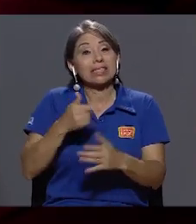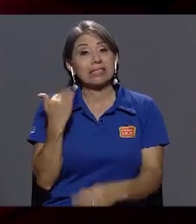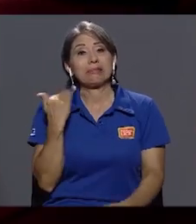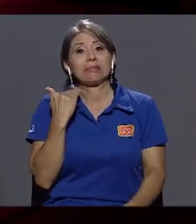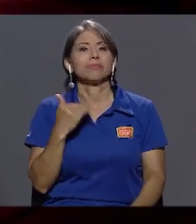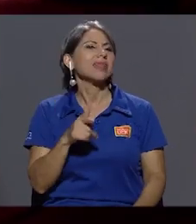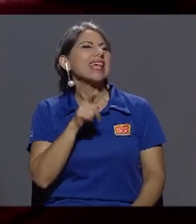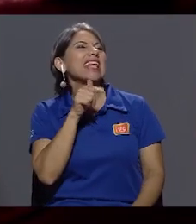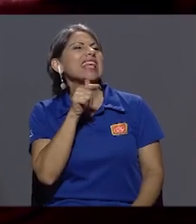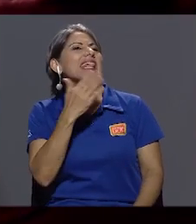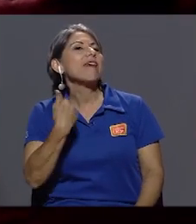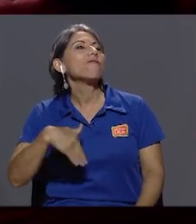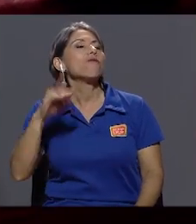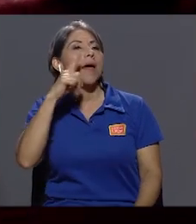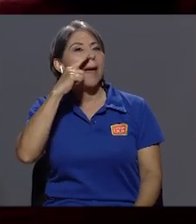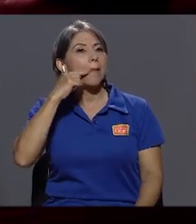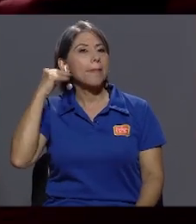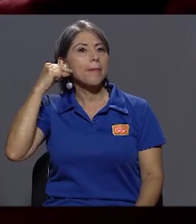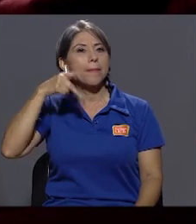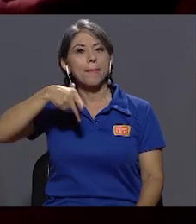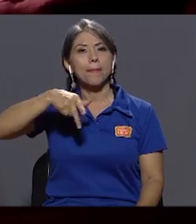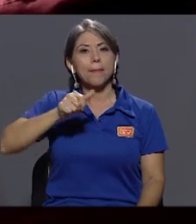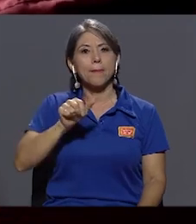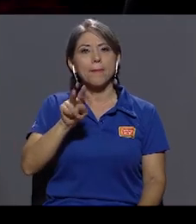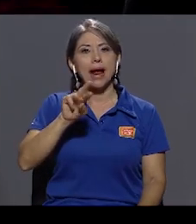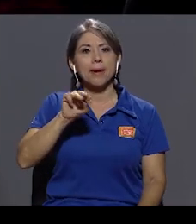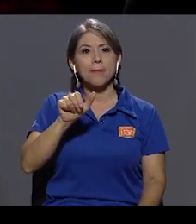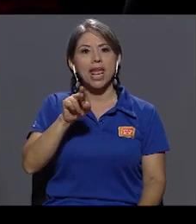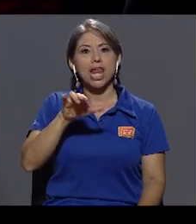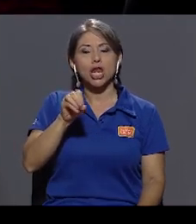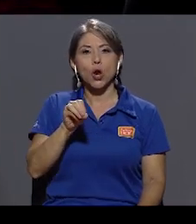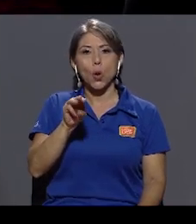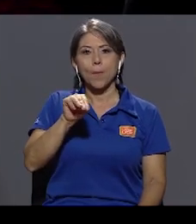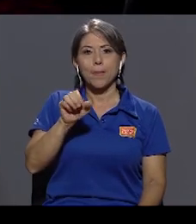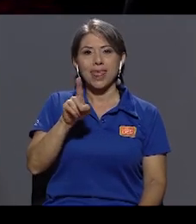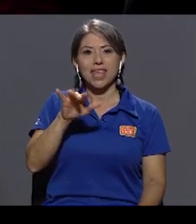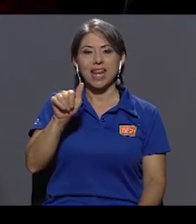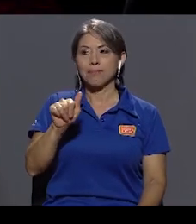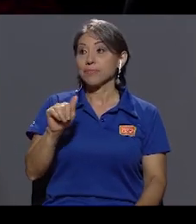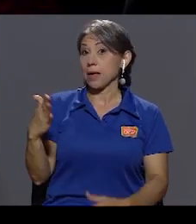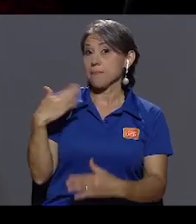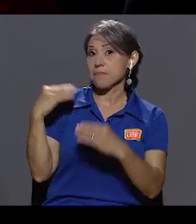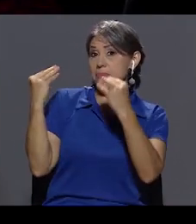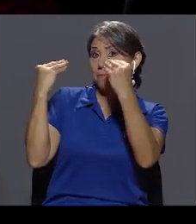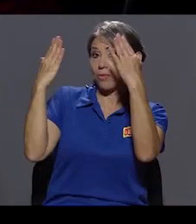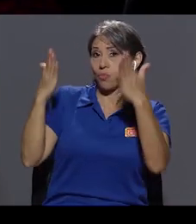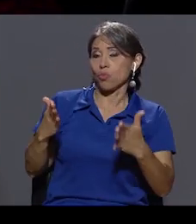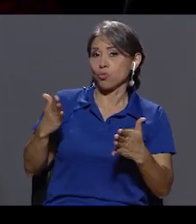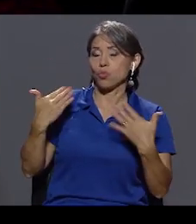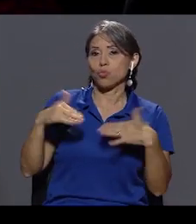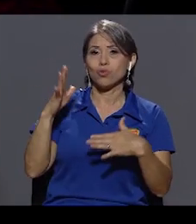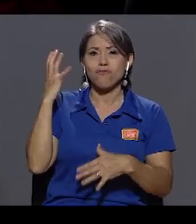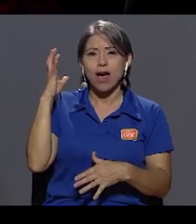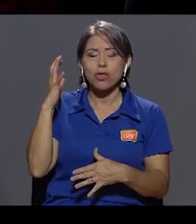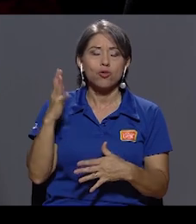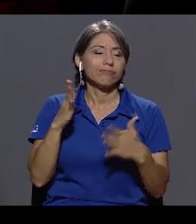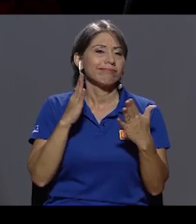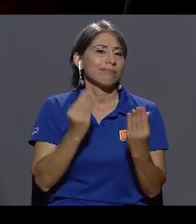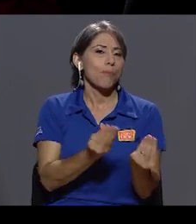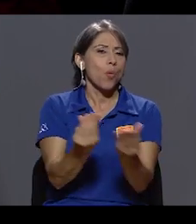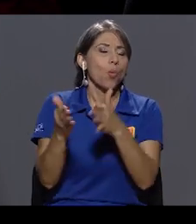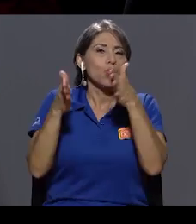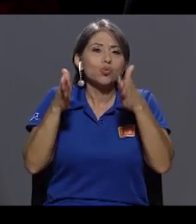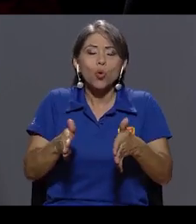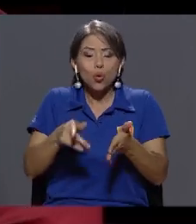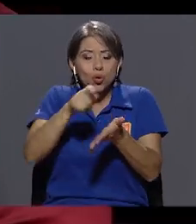Voy a dar un salto. ¿Quién fue Parmenio Medina para usted? Parmenio Medina fue mi mentor, fue mi maestro de la radio, gran productor, guionista,